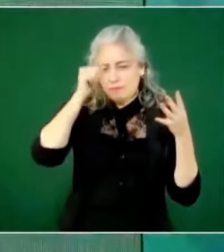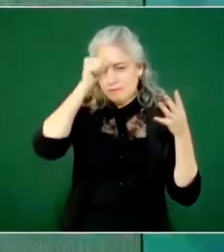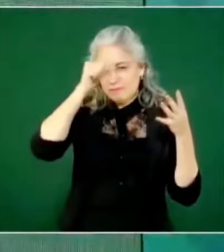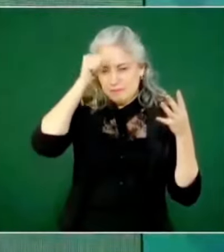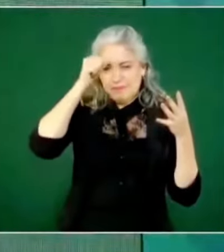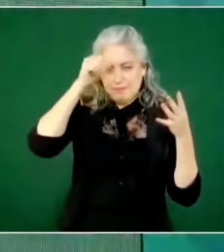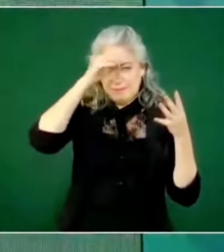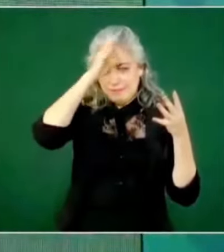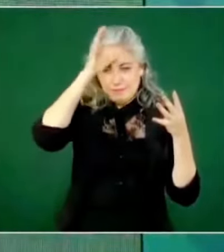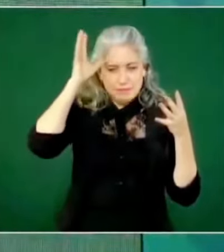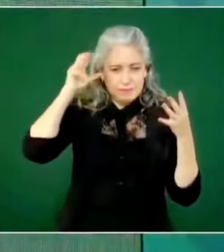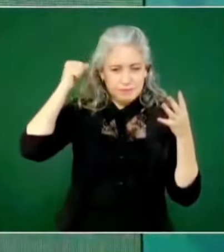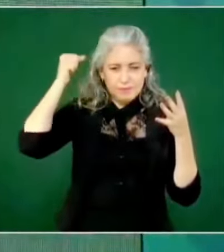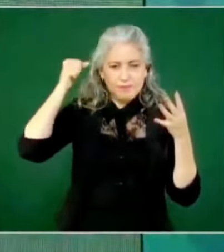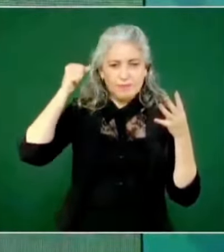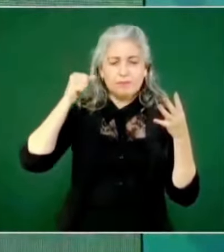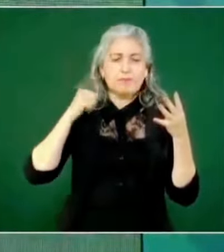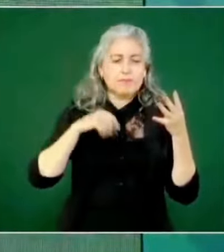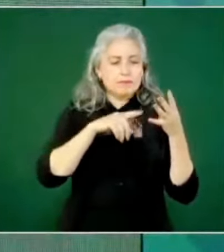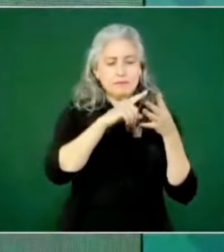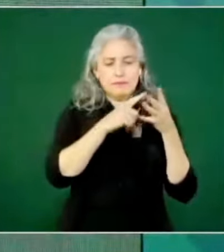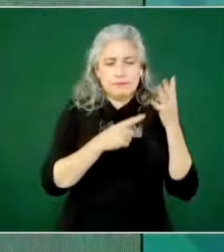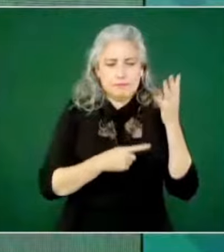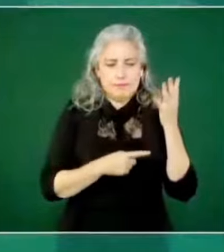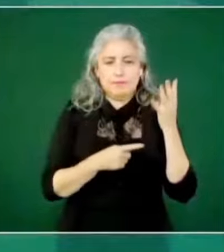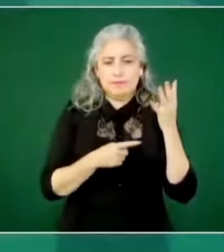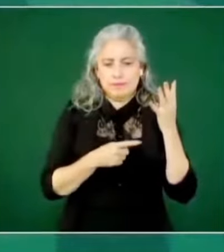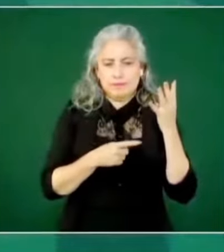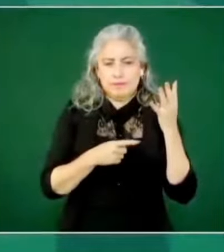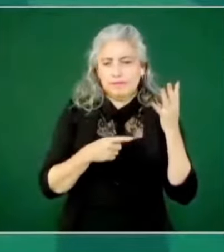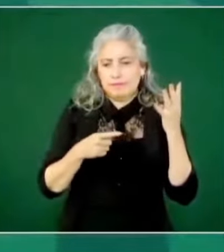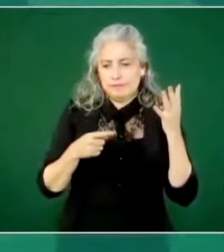según la reflexión del presidente Juárez,